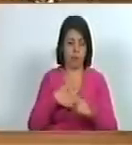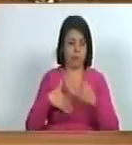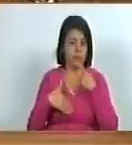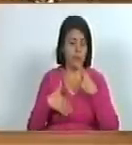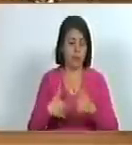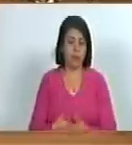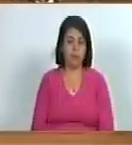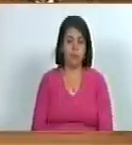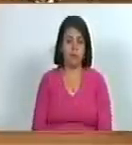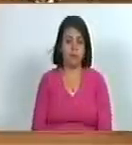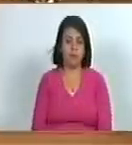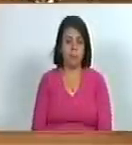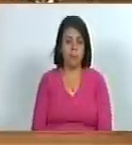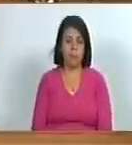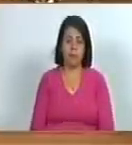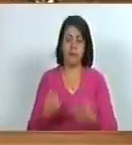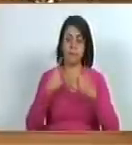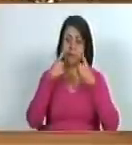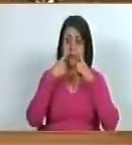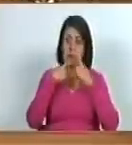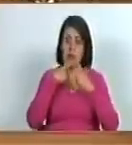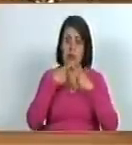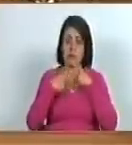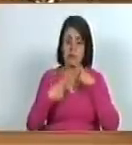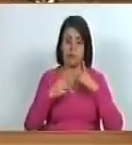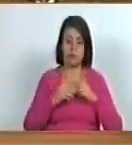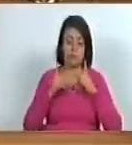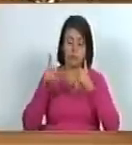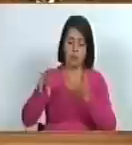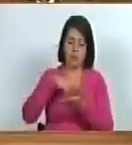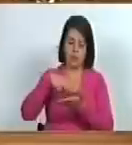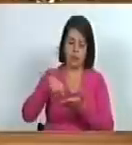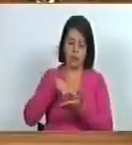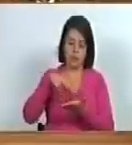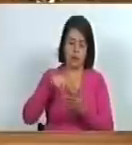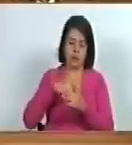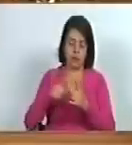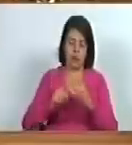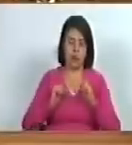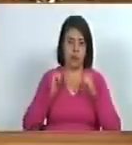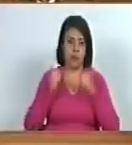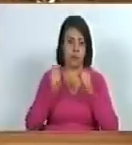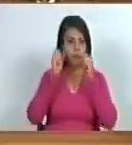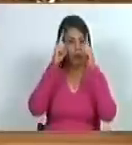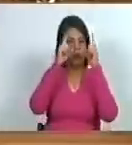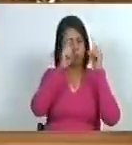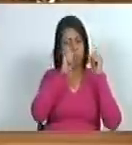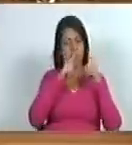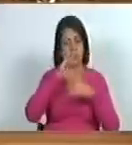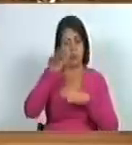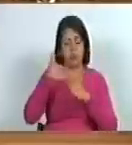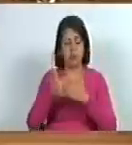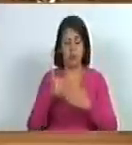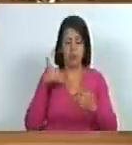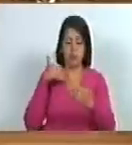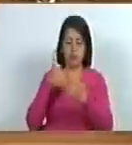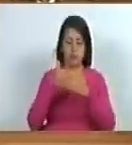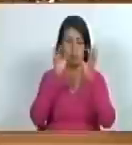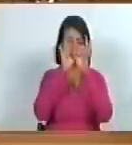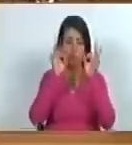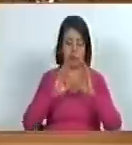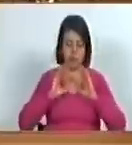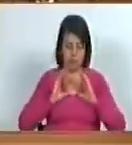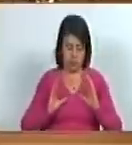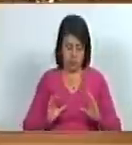que quien se dedica a la danza al baile comienza a descubrir una nueva dimensión del